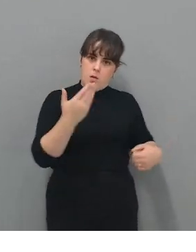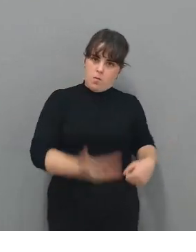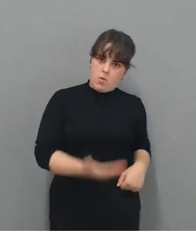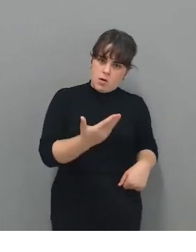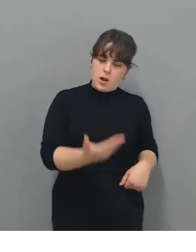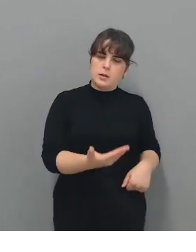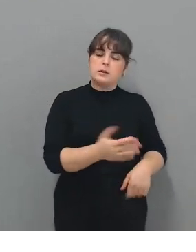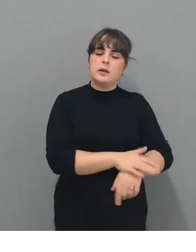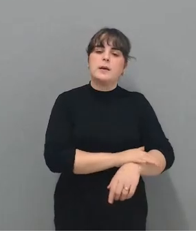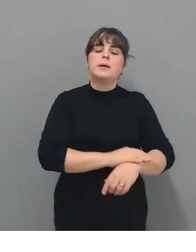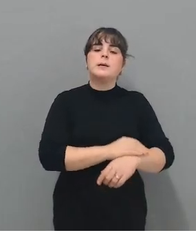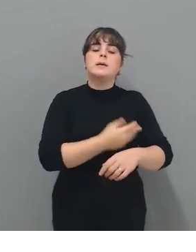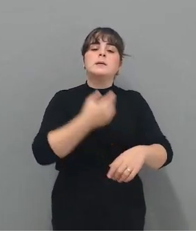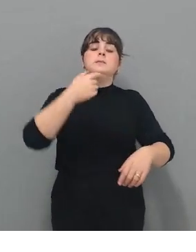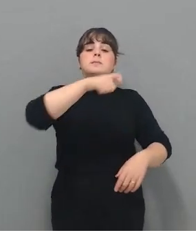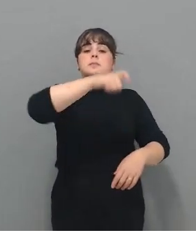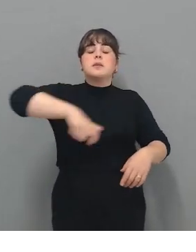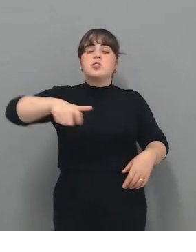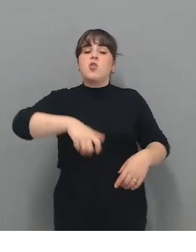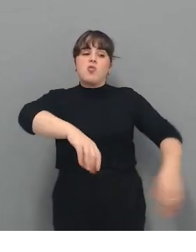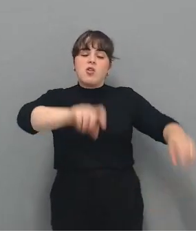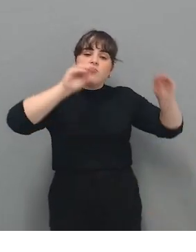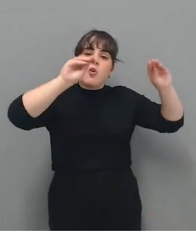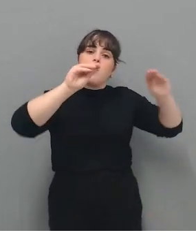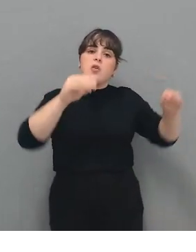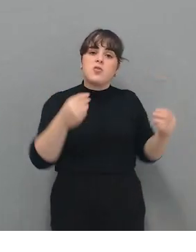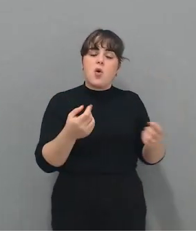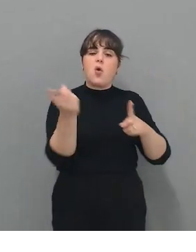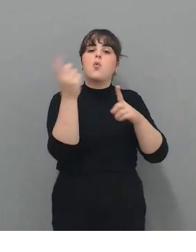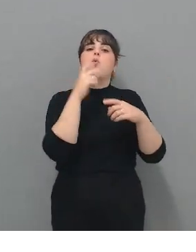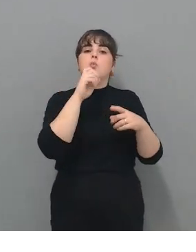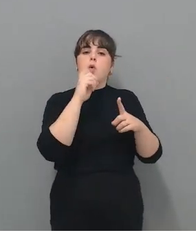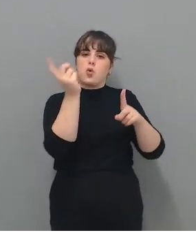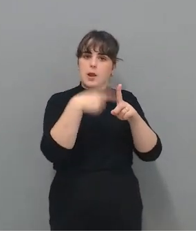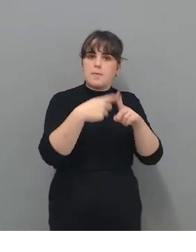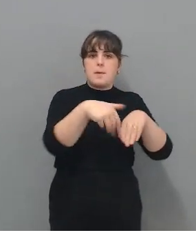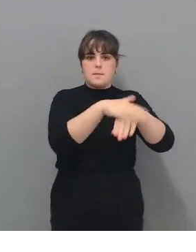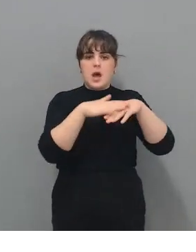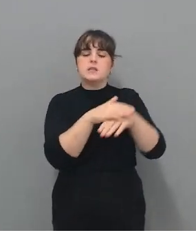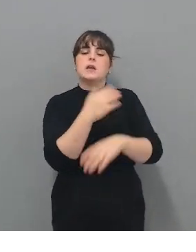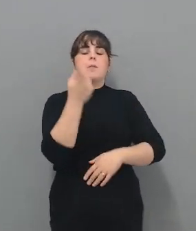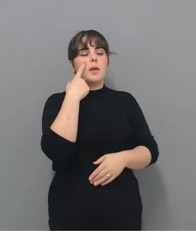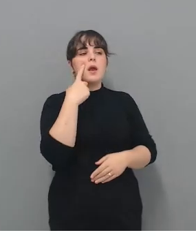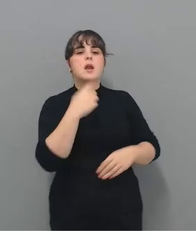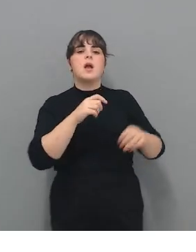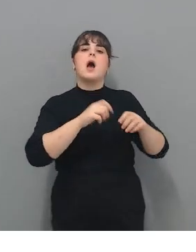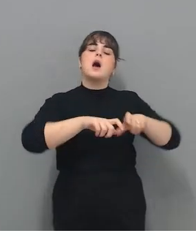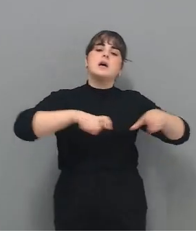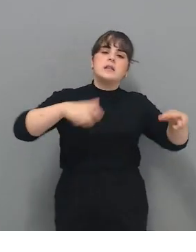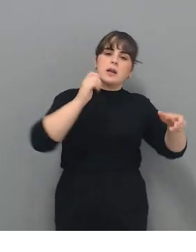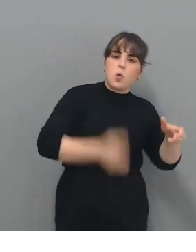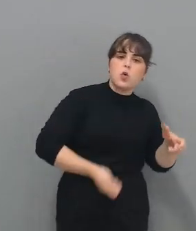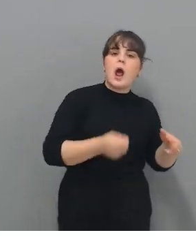se formase a la gente en un nivel básico de, oye, mira, pues los tribunales son tales, son cuales, un